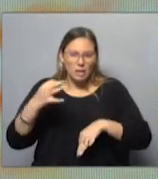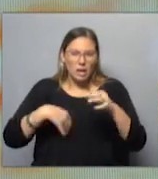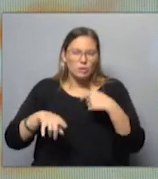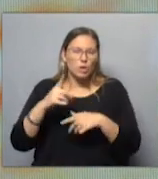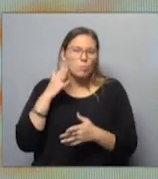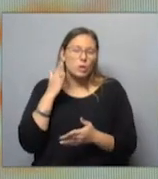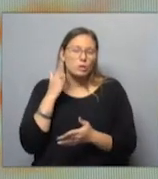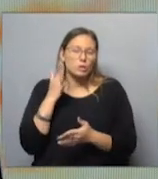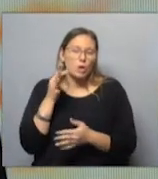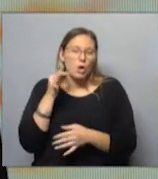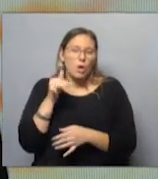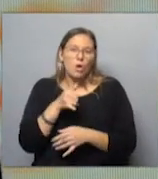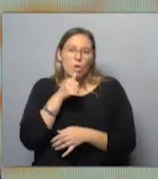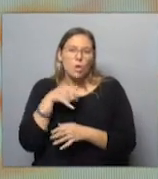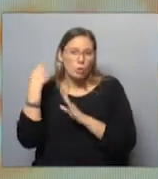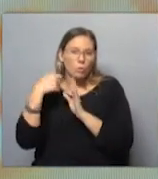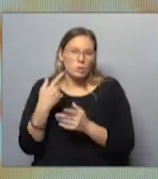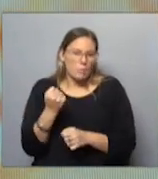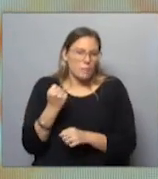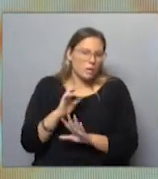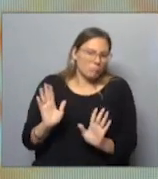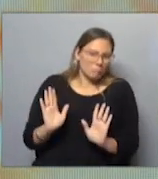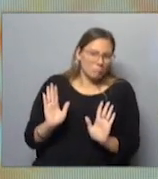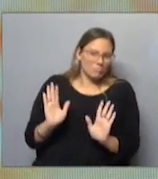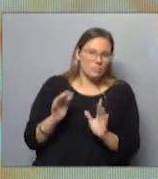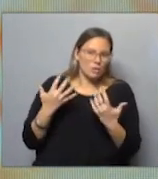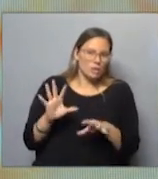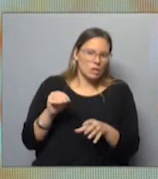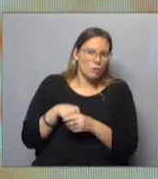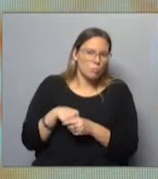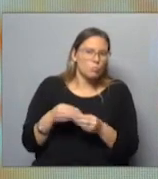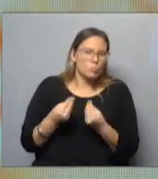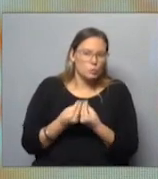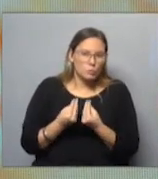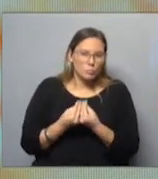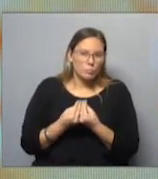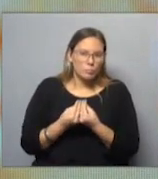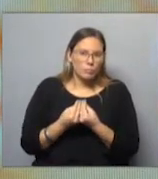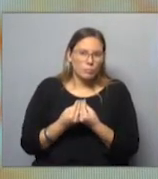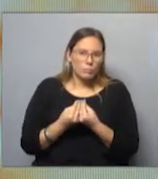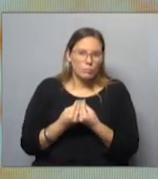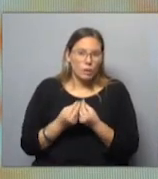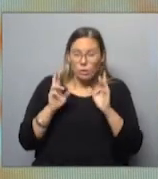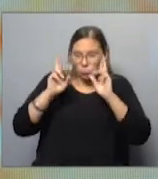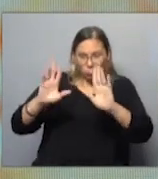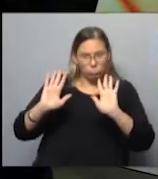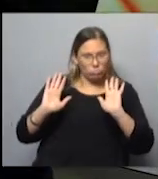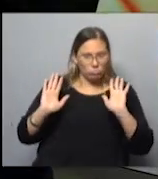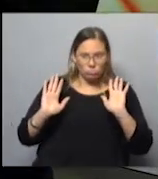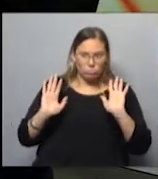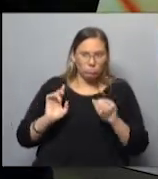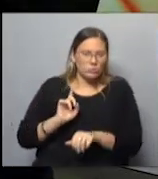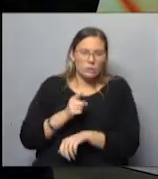en el documental, ella dijo que prefería no involucrarse demasiado, digamos, y respetamos eso.